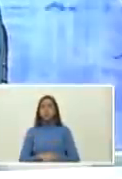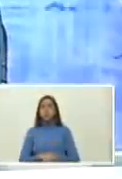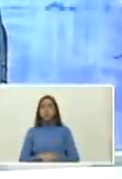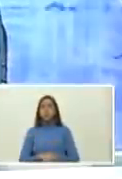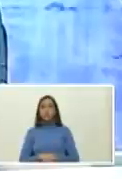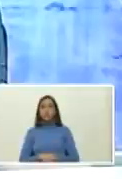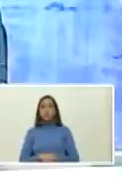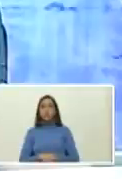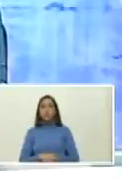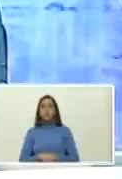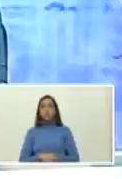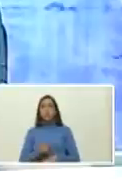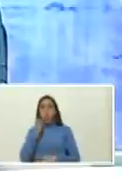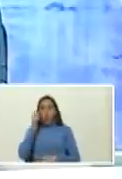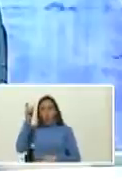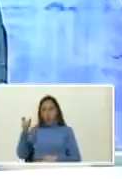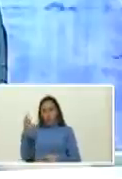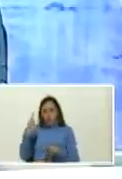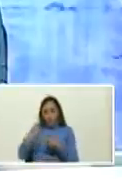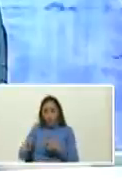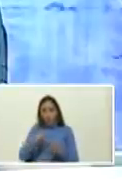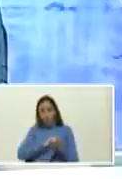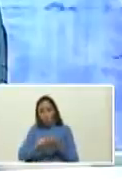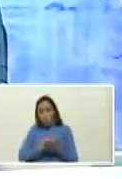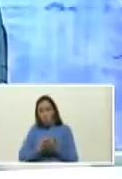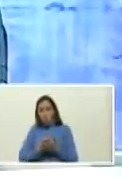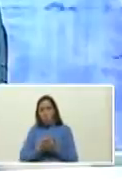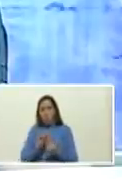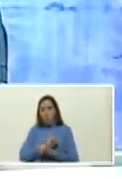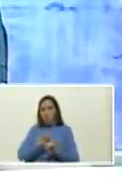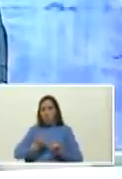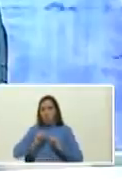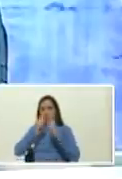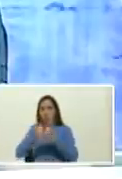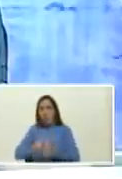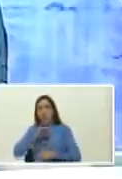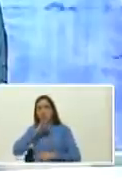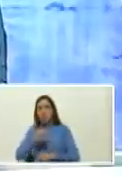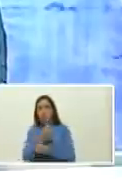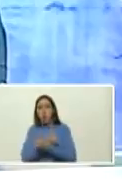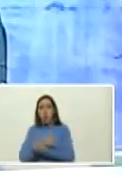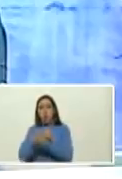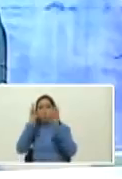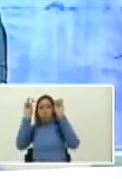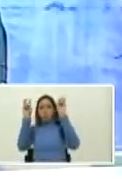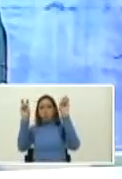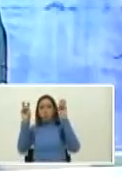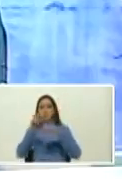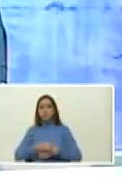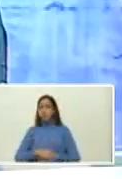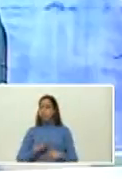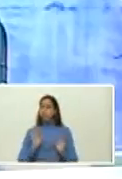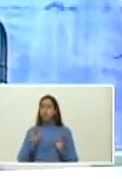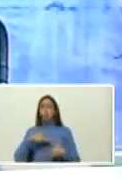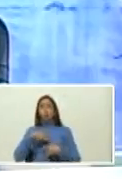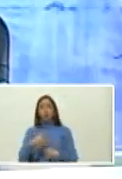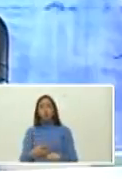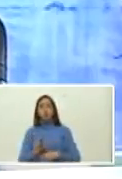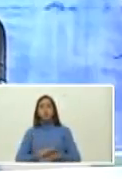de Enrique Hernández de Jesús aquí termina y aquí empieza una historia de amor interesante verdad